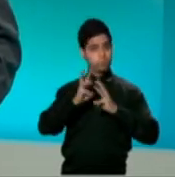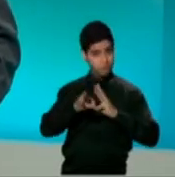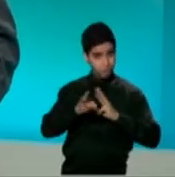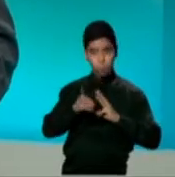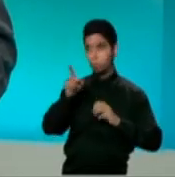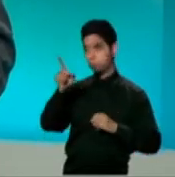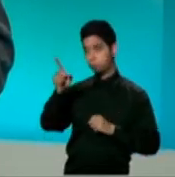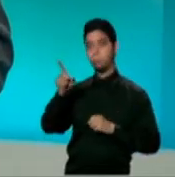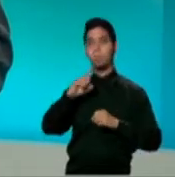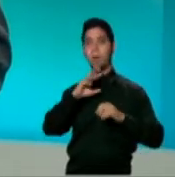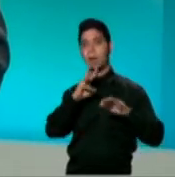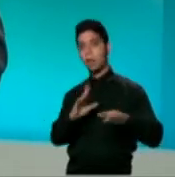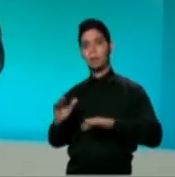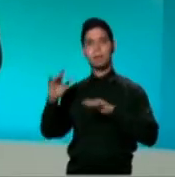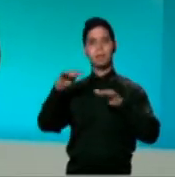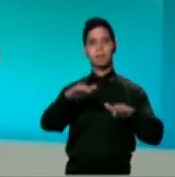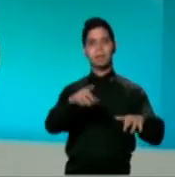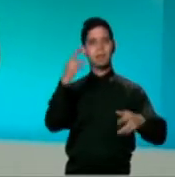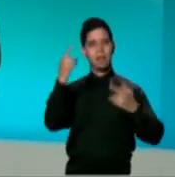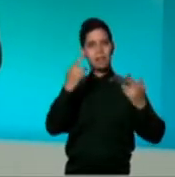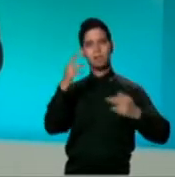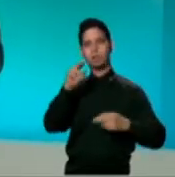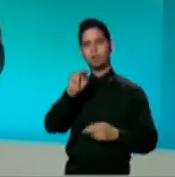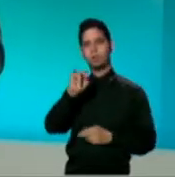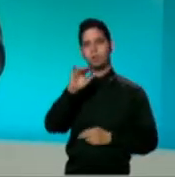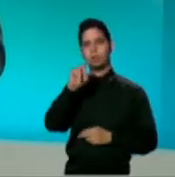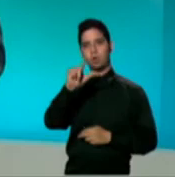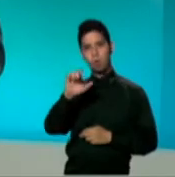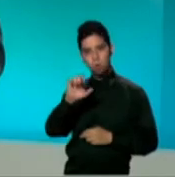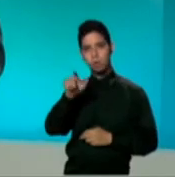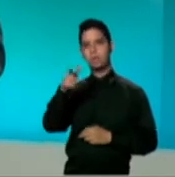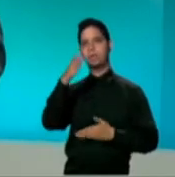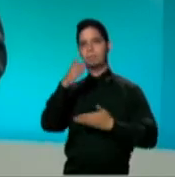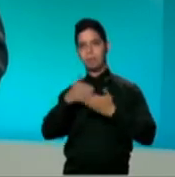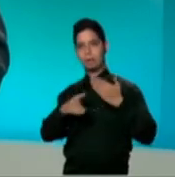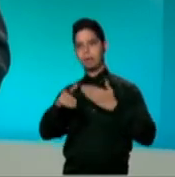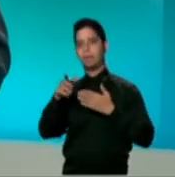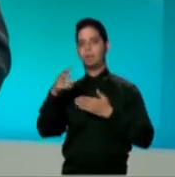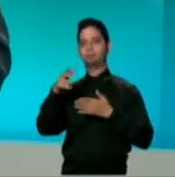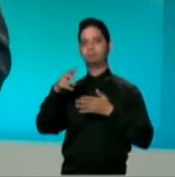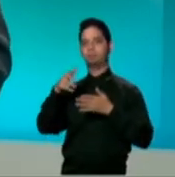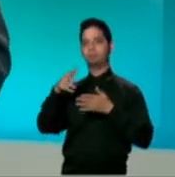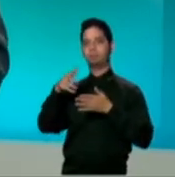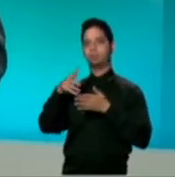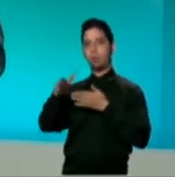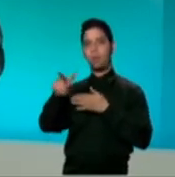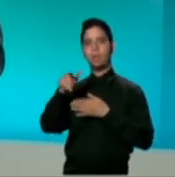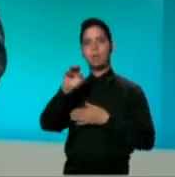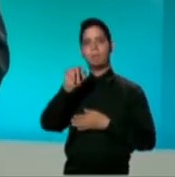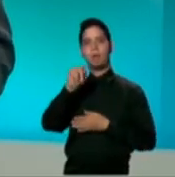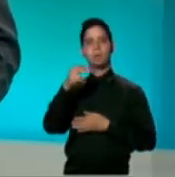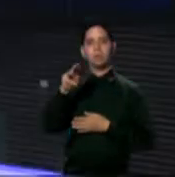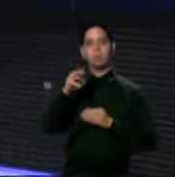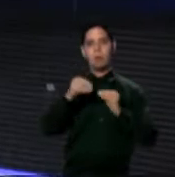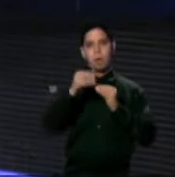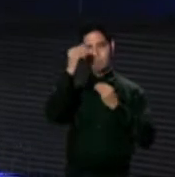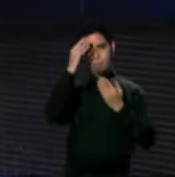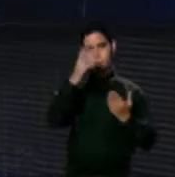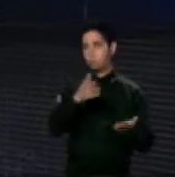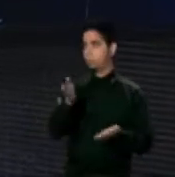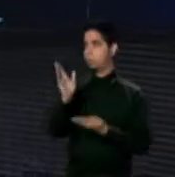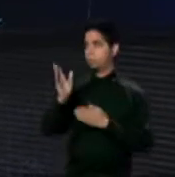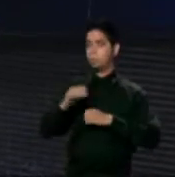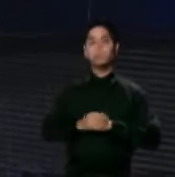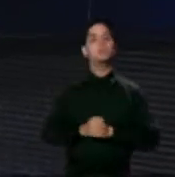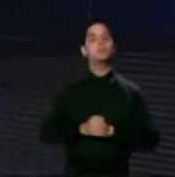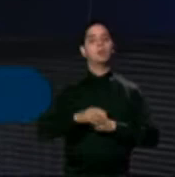nuestra zona por el huracán Nicole y remanentes de Matrio. Nuestra metróloga Sueli López-Berén nos explica. Hola, ¿qué tal amigos?